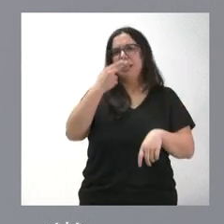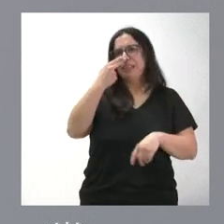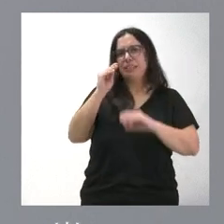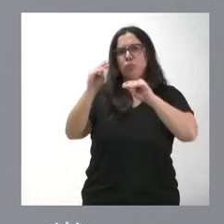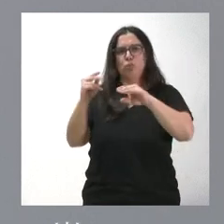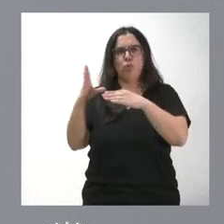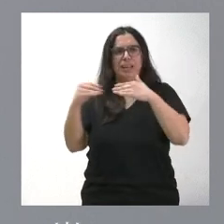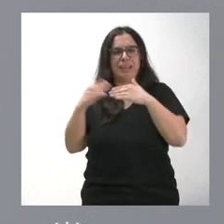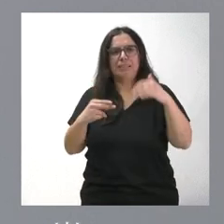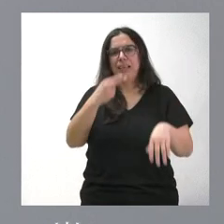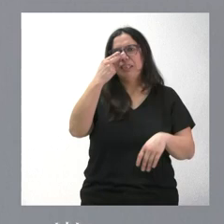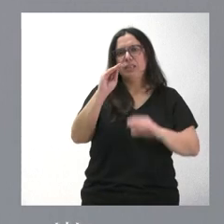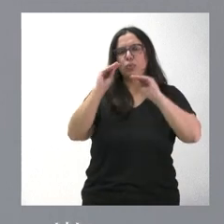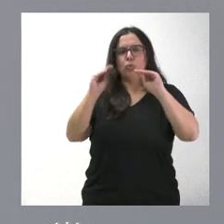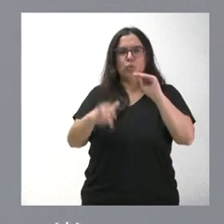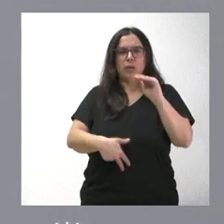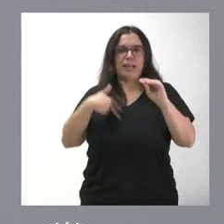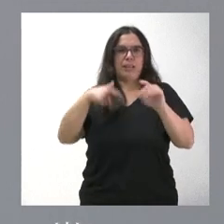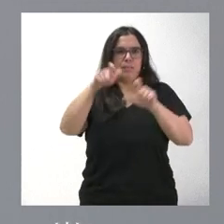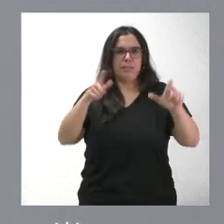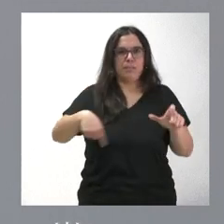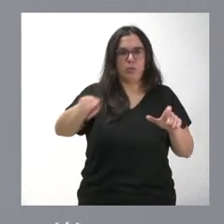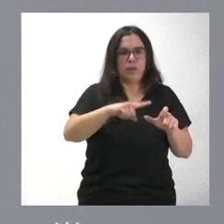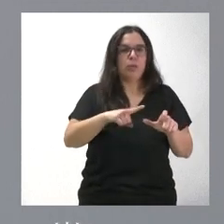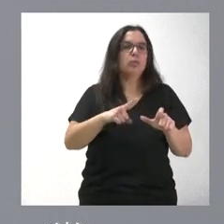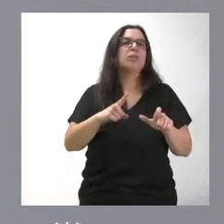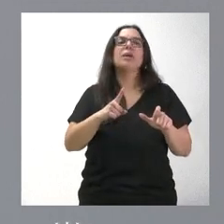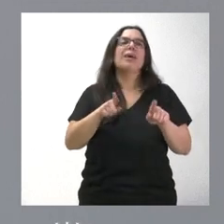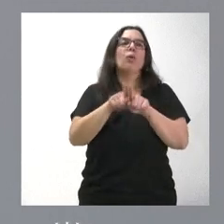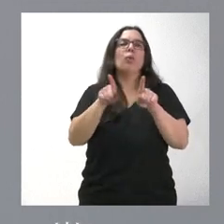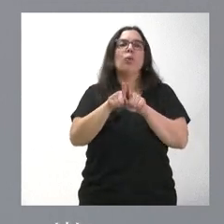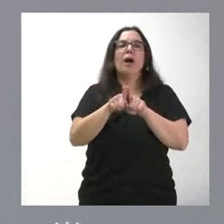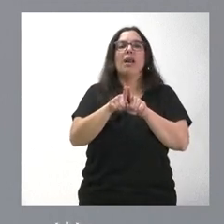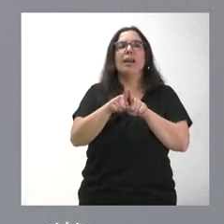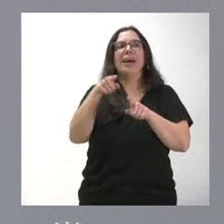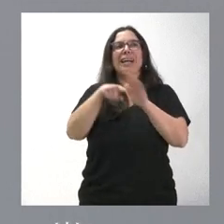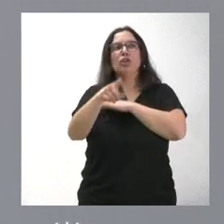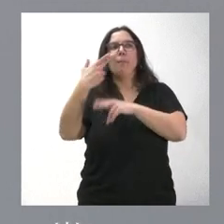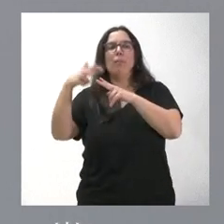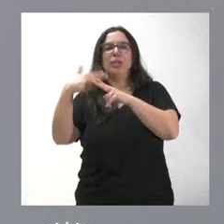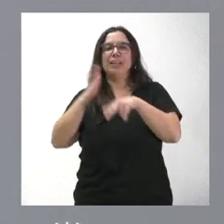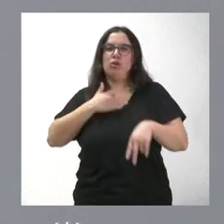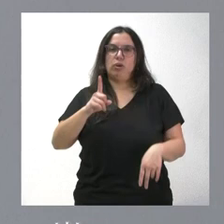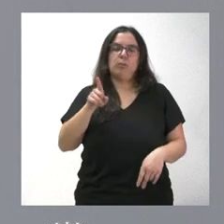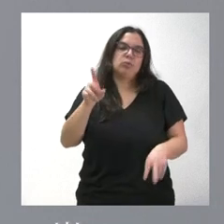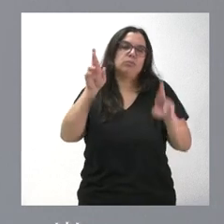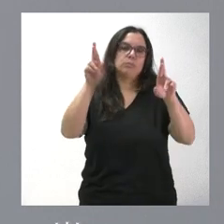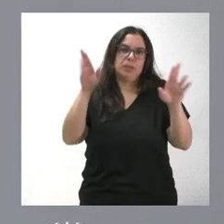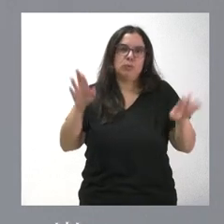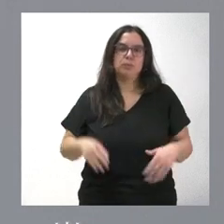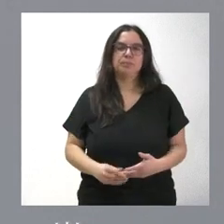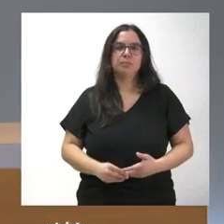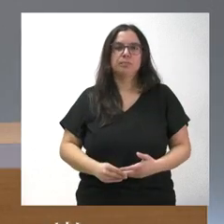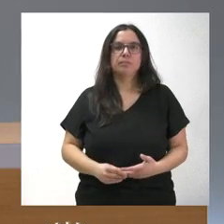clientes, conforme al interés global de los ciudadanos y, en ningún caso, sea una gestión de ámbito político. Eso es que podemos desear en relación con esta cuestión.